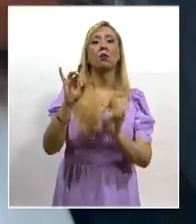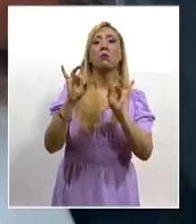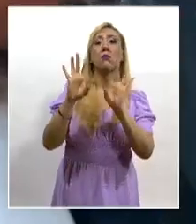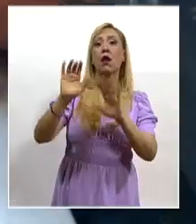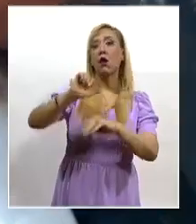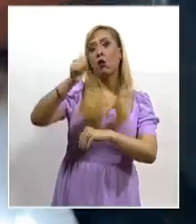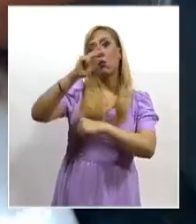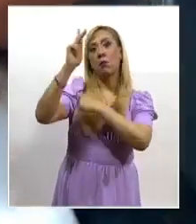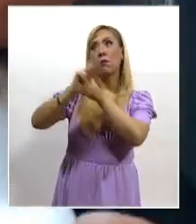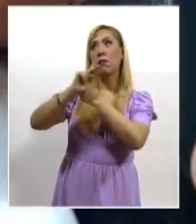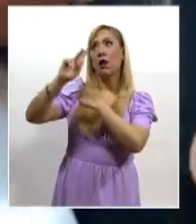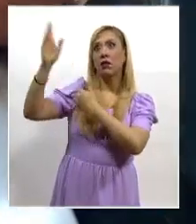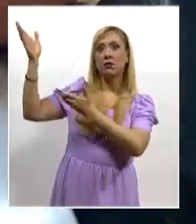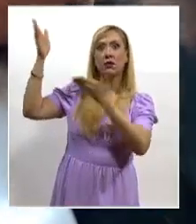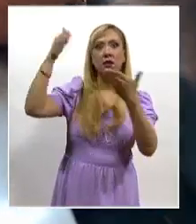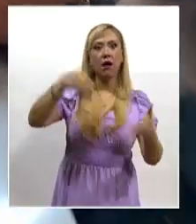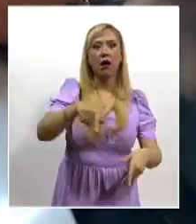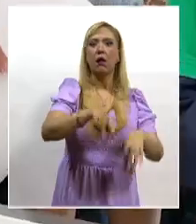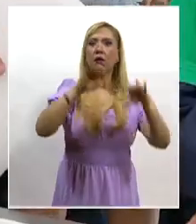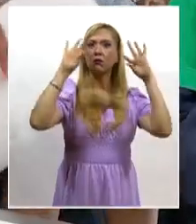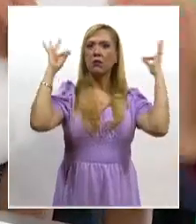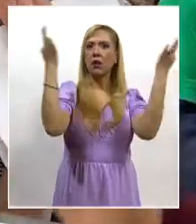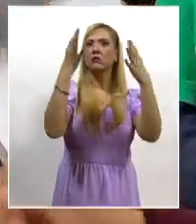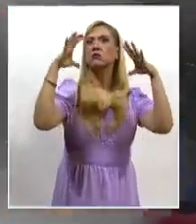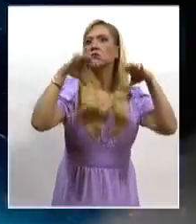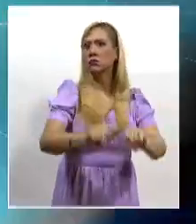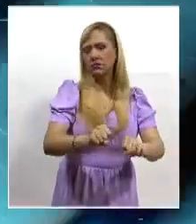retenidas en estaciones migratorias.